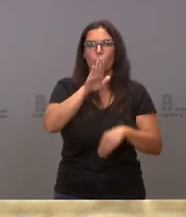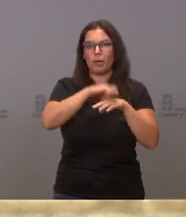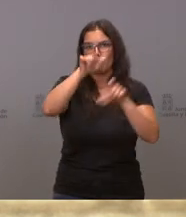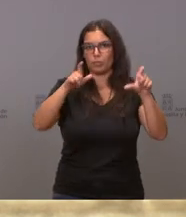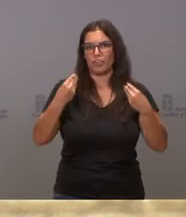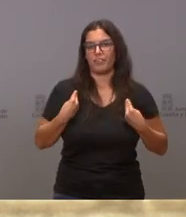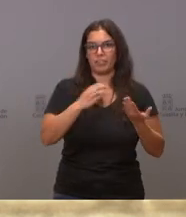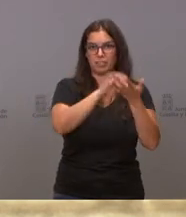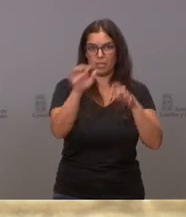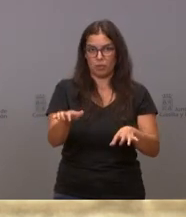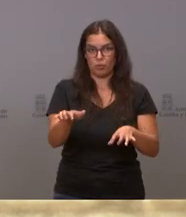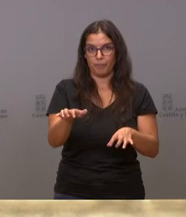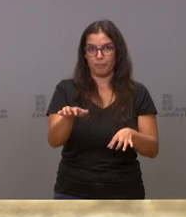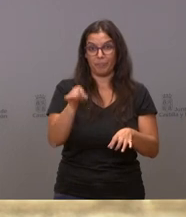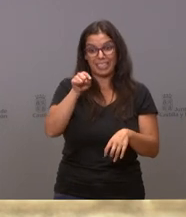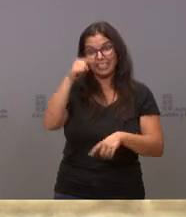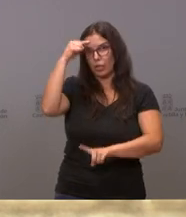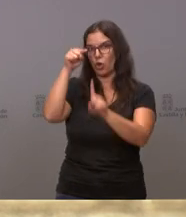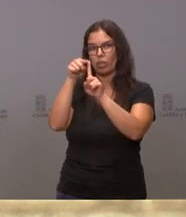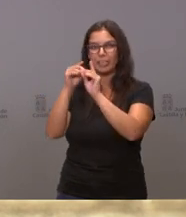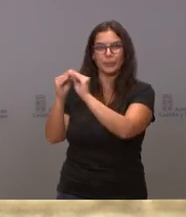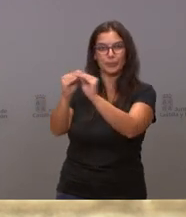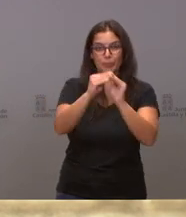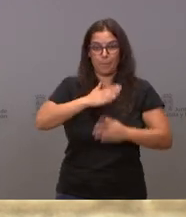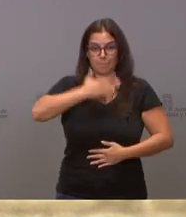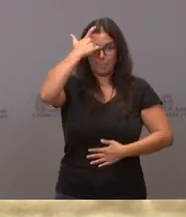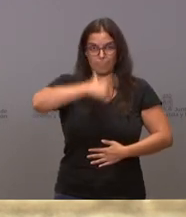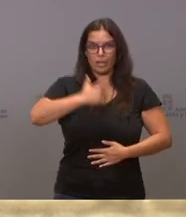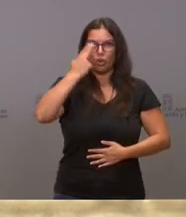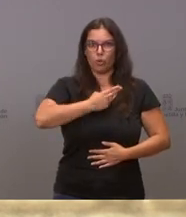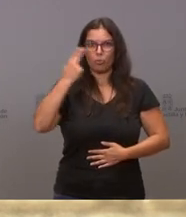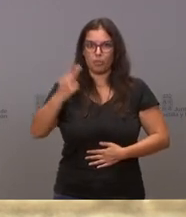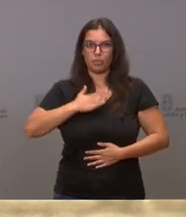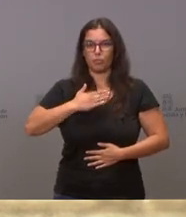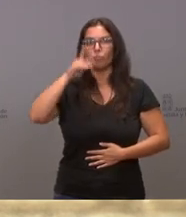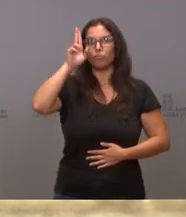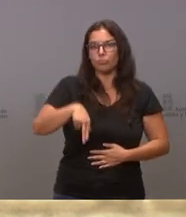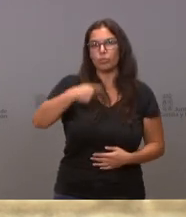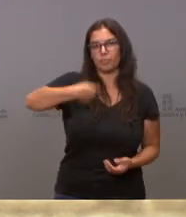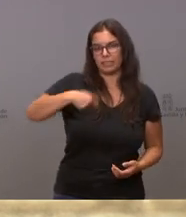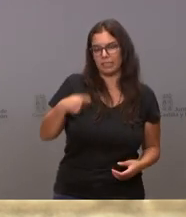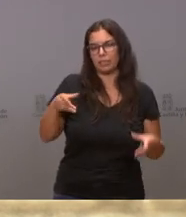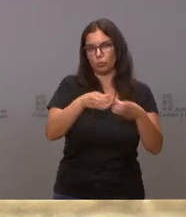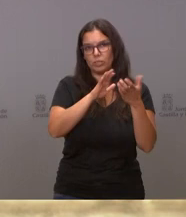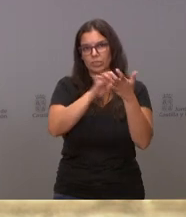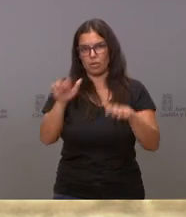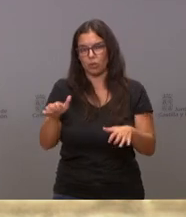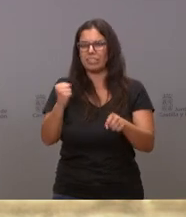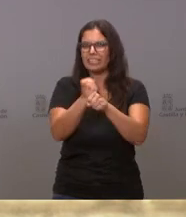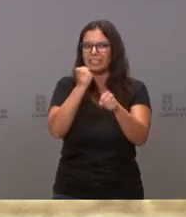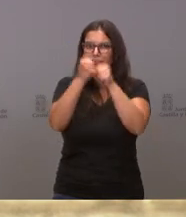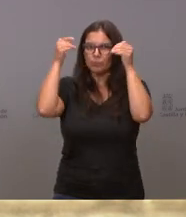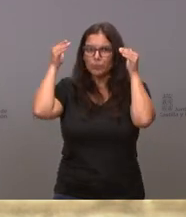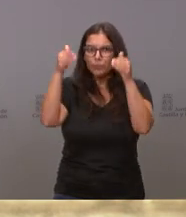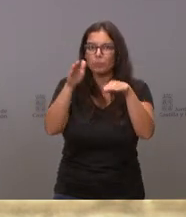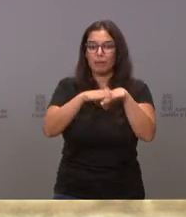Castilla y León. Ese es nuestro objetivo, ese es mi objetivo, mi compromiso como presidente de la Junta de Castilla y León. Trabajar para